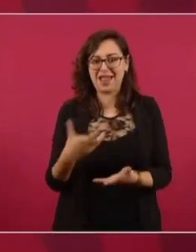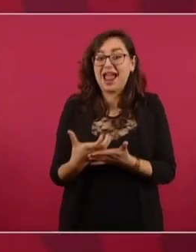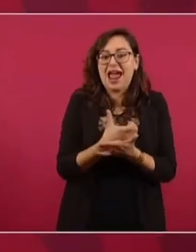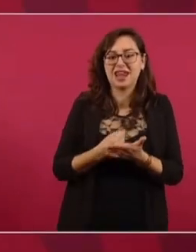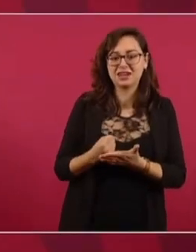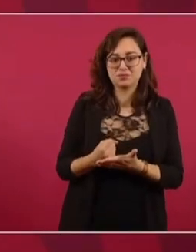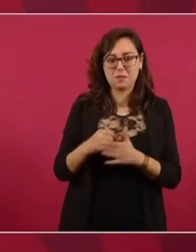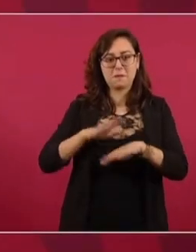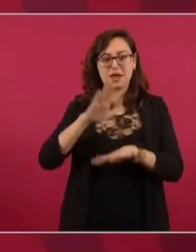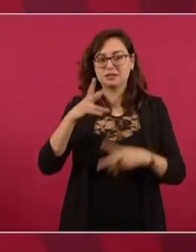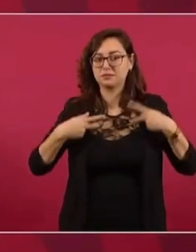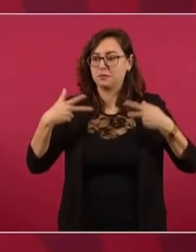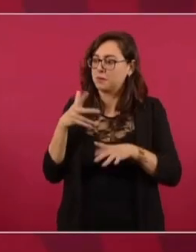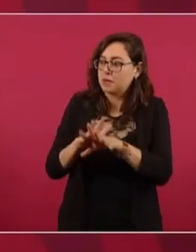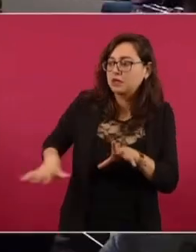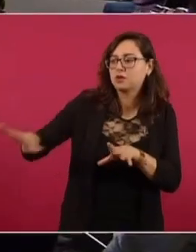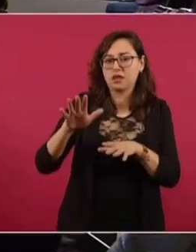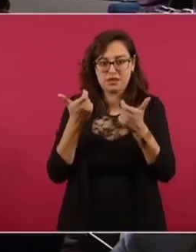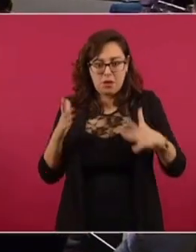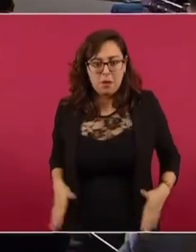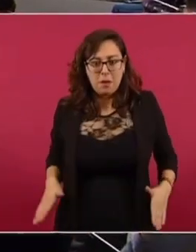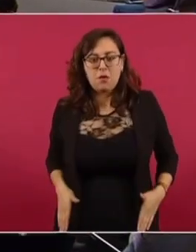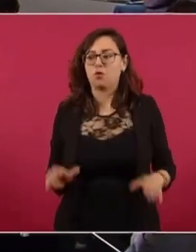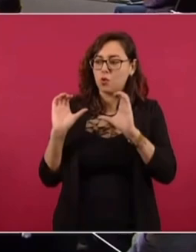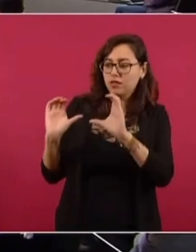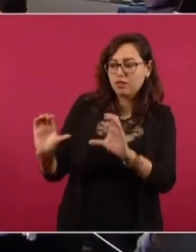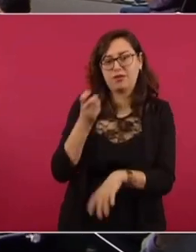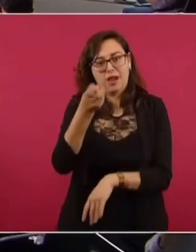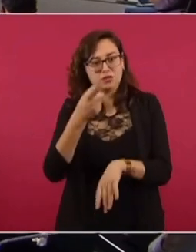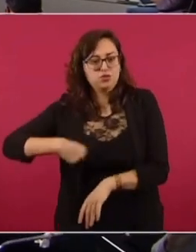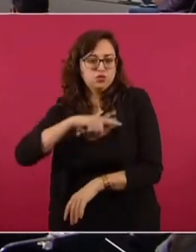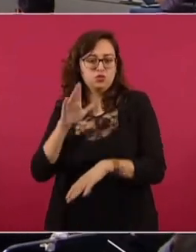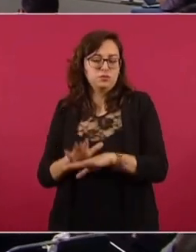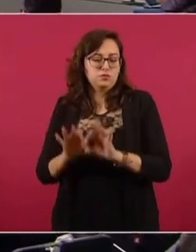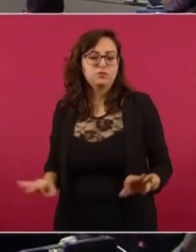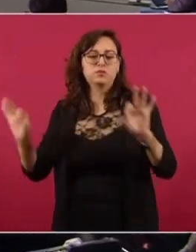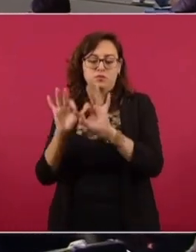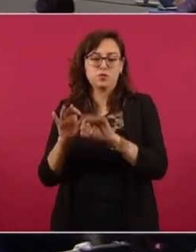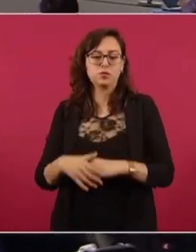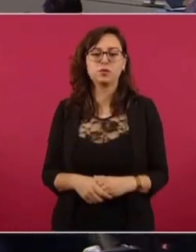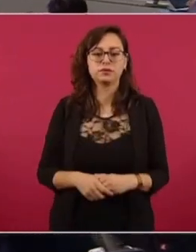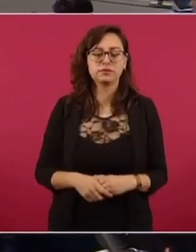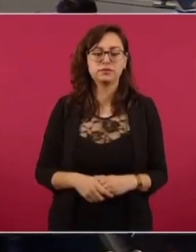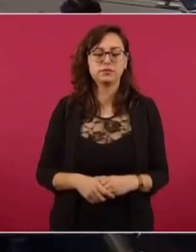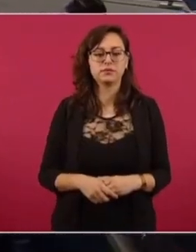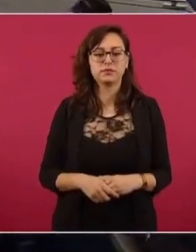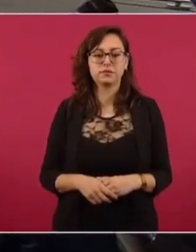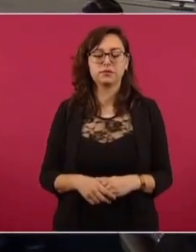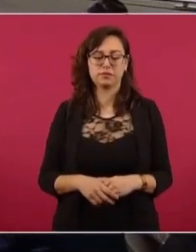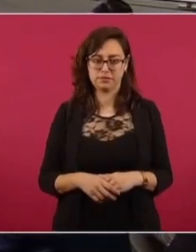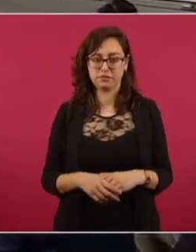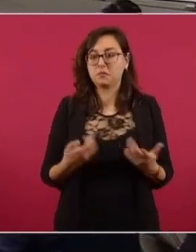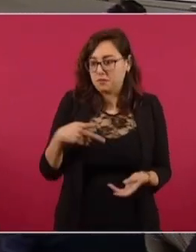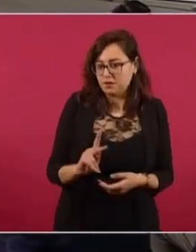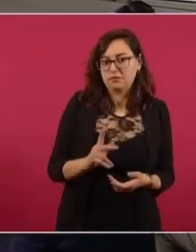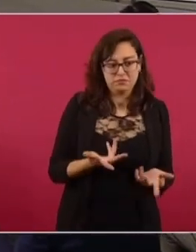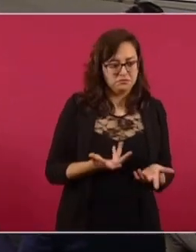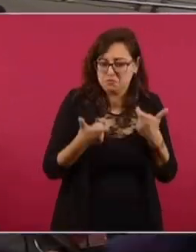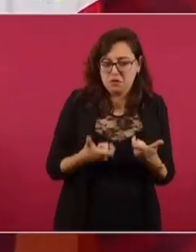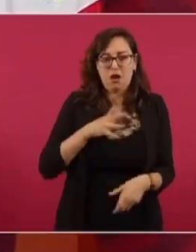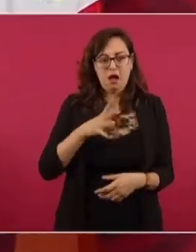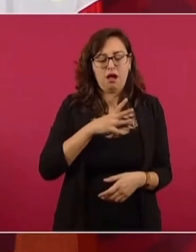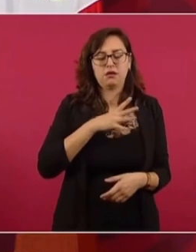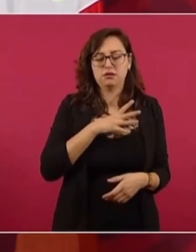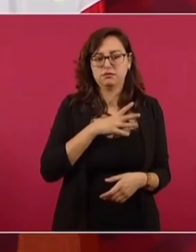fortalece la economía popular, que la que nos importa. Y por el otro lado, de todas maneras, ganamos porque tenemos un